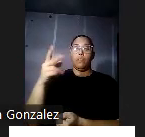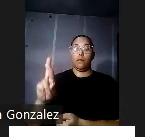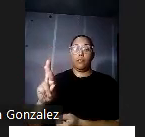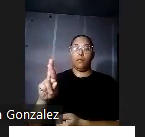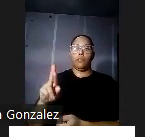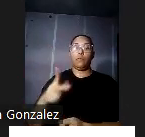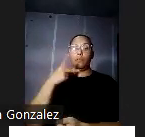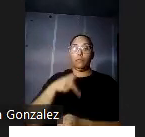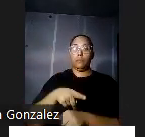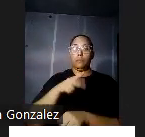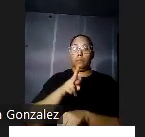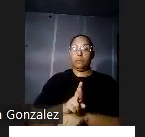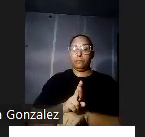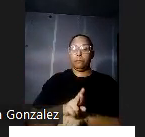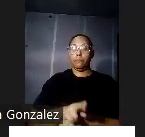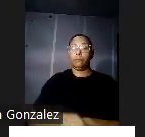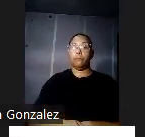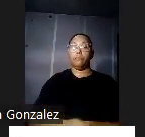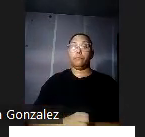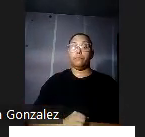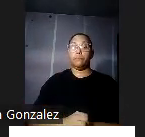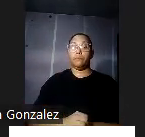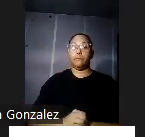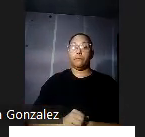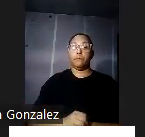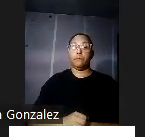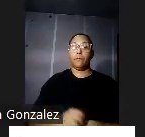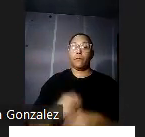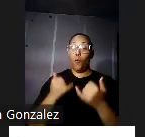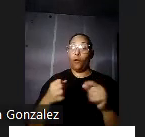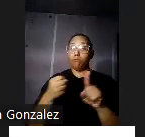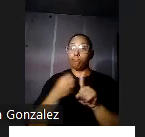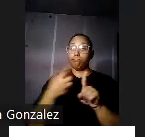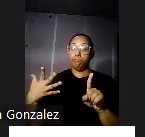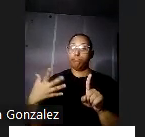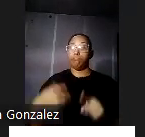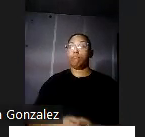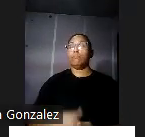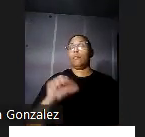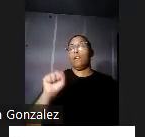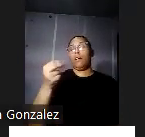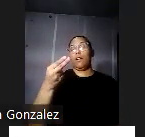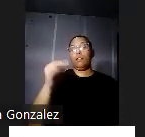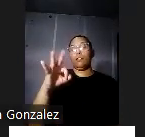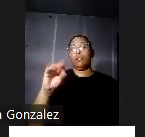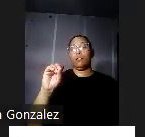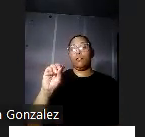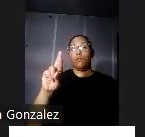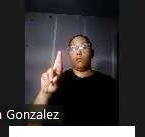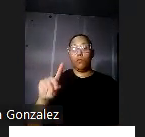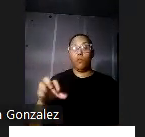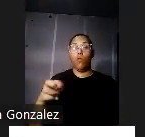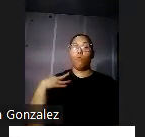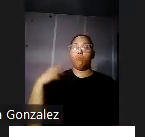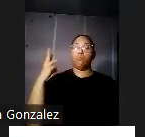y sobre el Instituto de Medicina Tropical vamos a hablar un poquito ahora mientras Ashford estuvo por un corto tiempo en Washington para